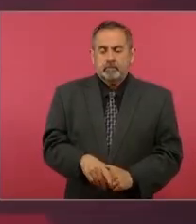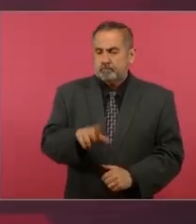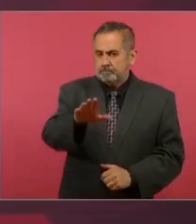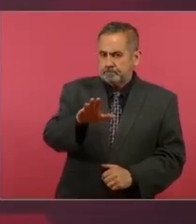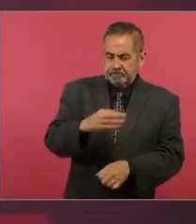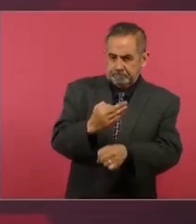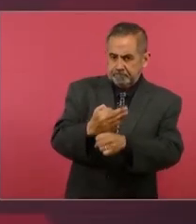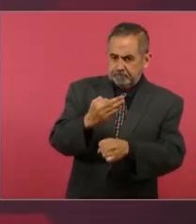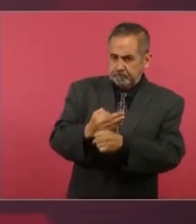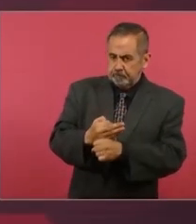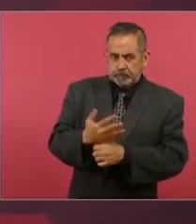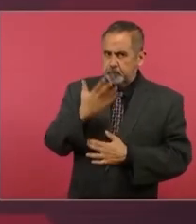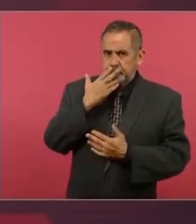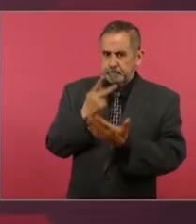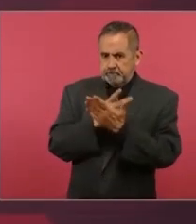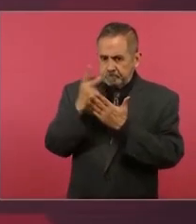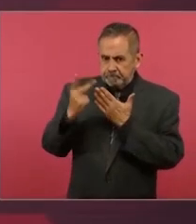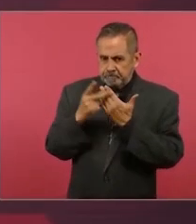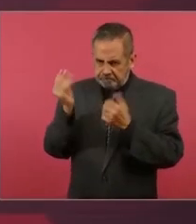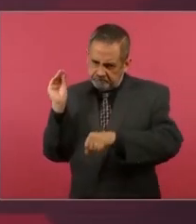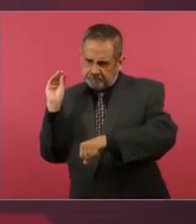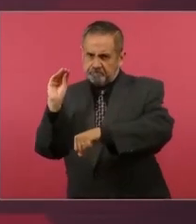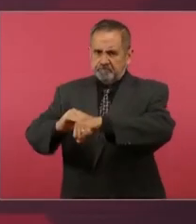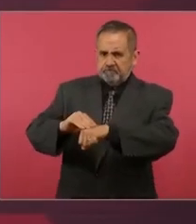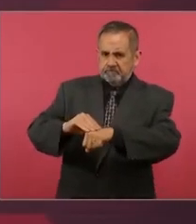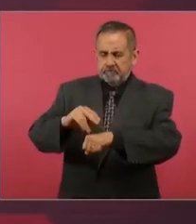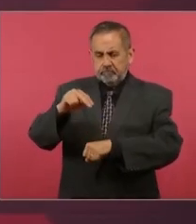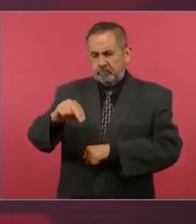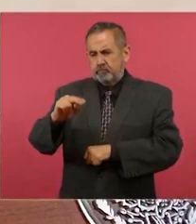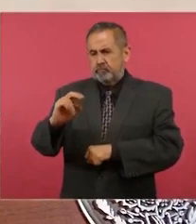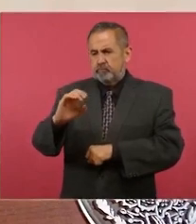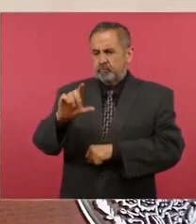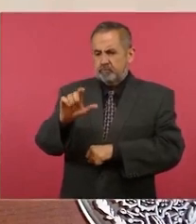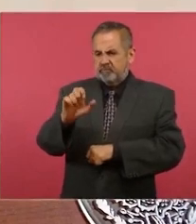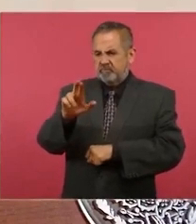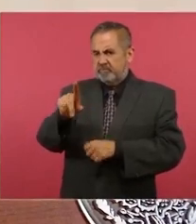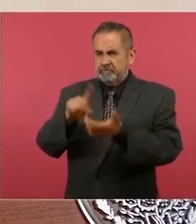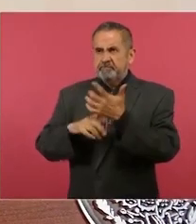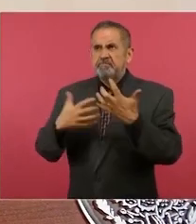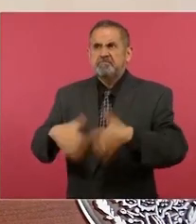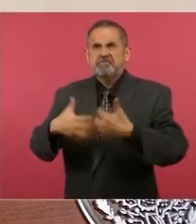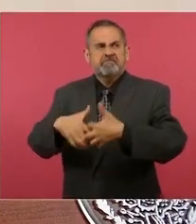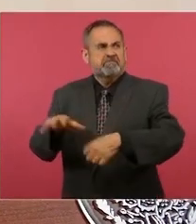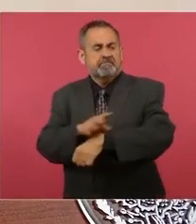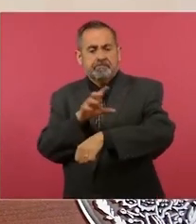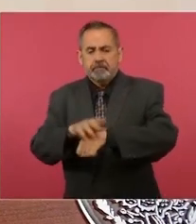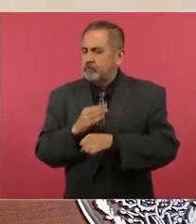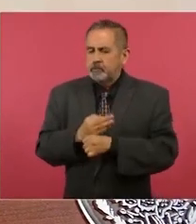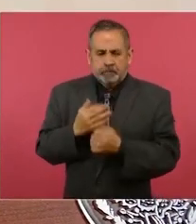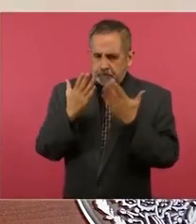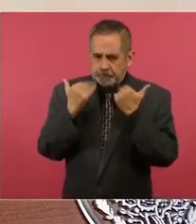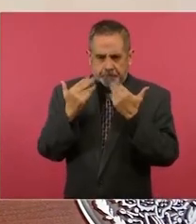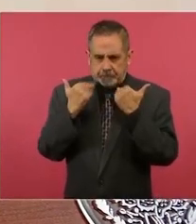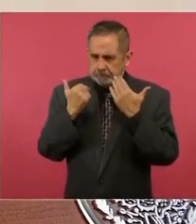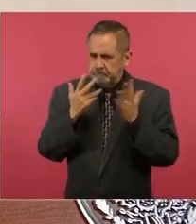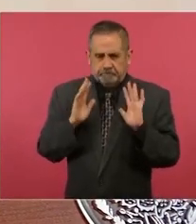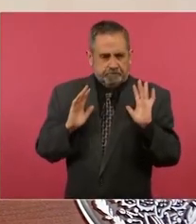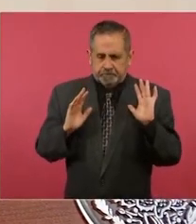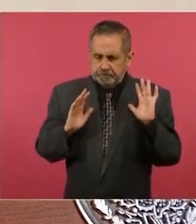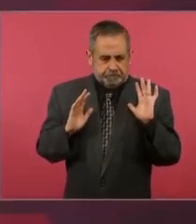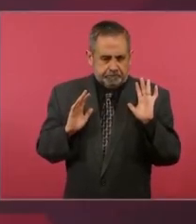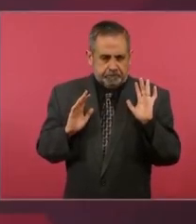Muy buenas noches. En esta ocasión, con una disculpa, retomaré algunas ideas y frases que ya antes he